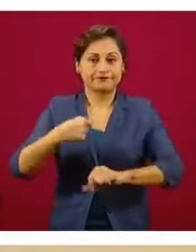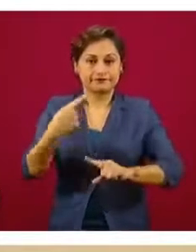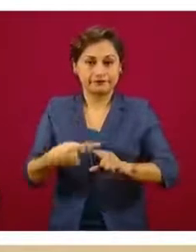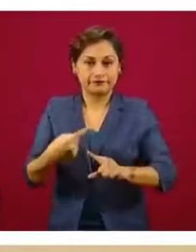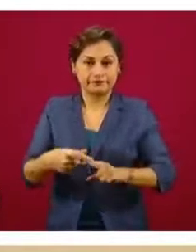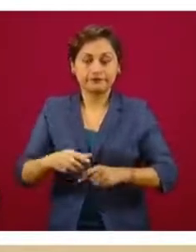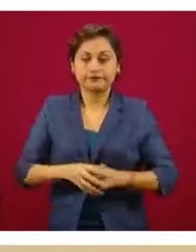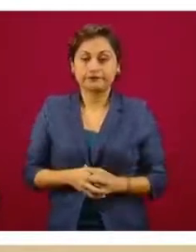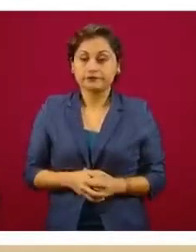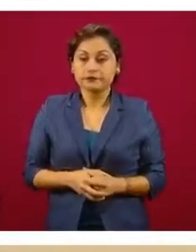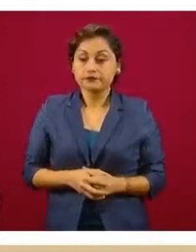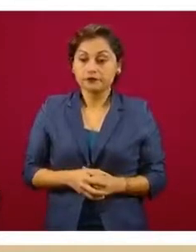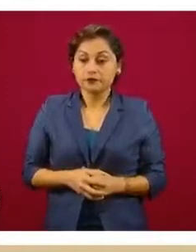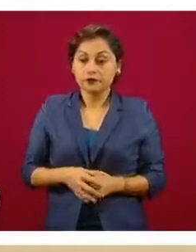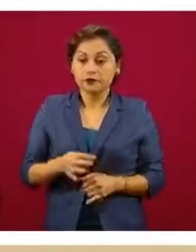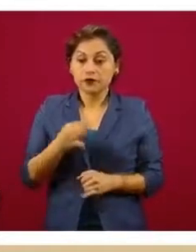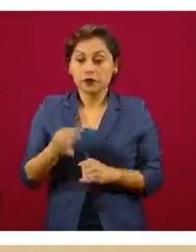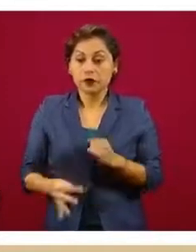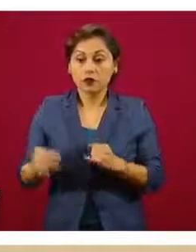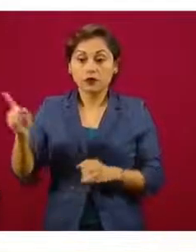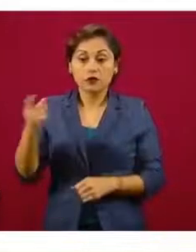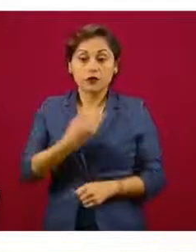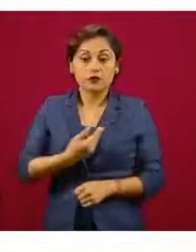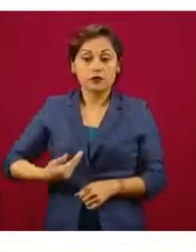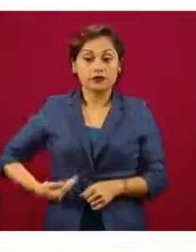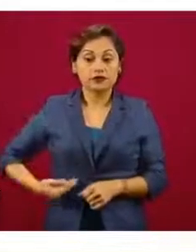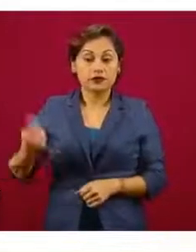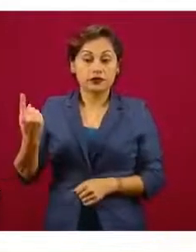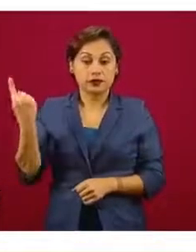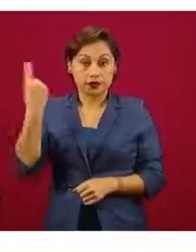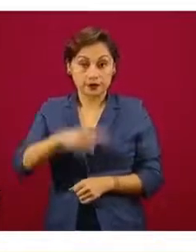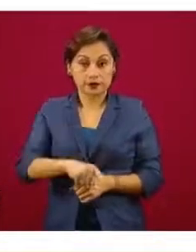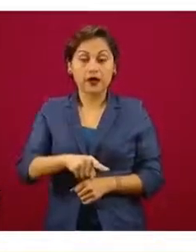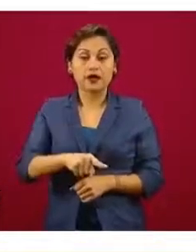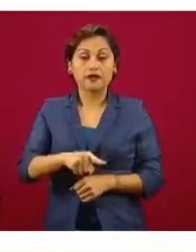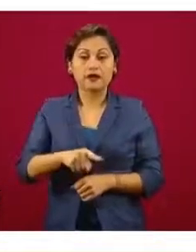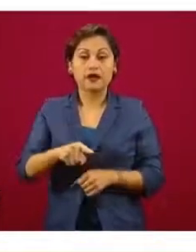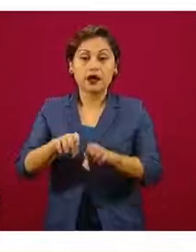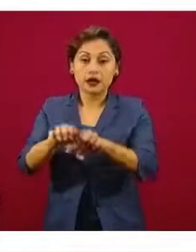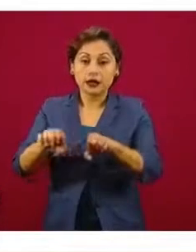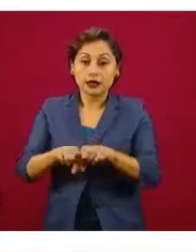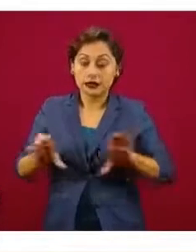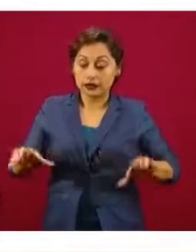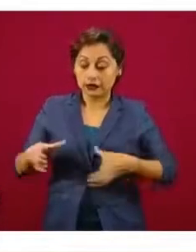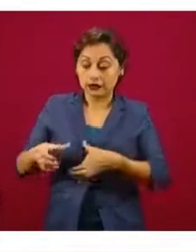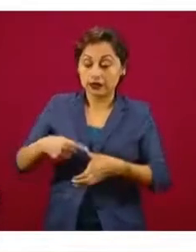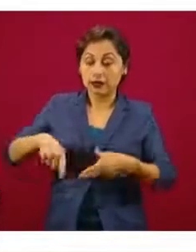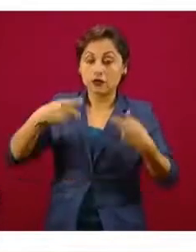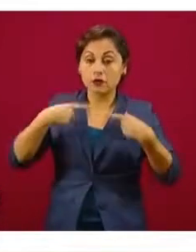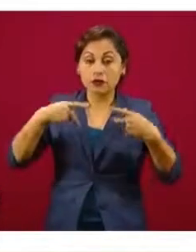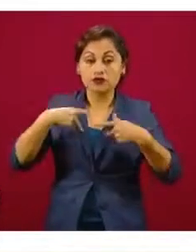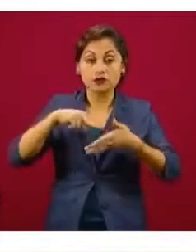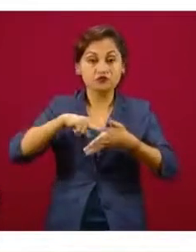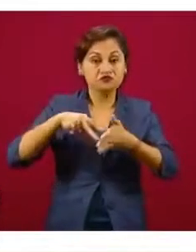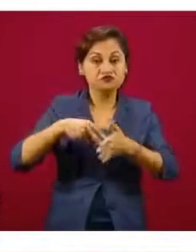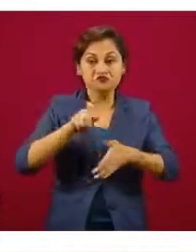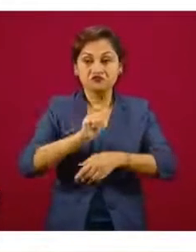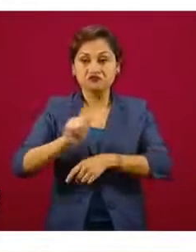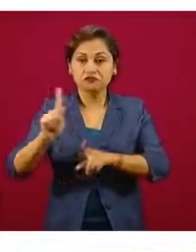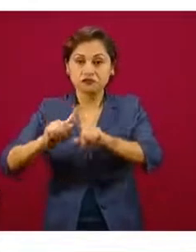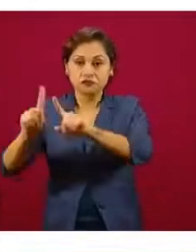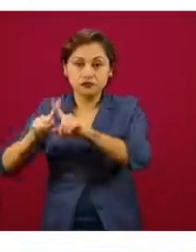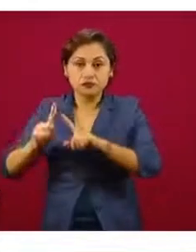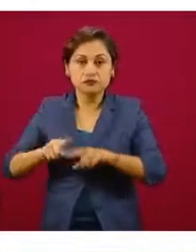nos instruyó la creación de un equipo de seguimiento, un equipo de especialistas, técnicos que puedan estar dando seguimiento